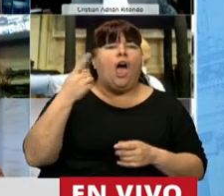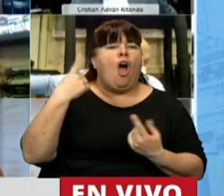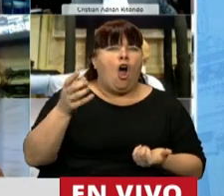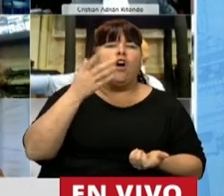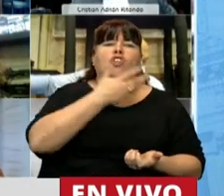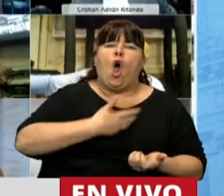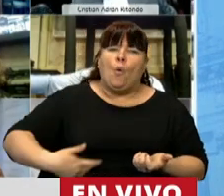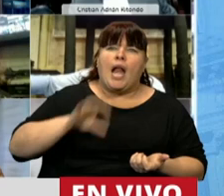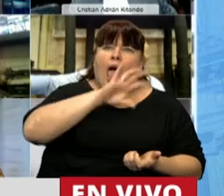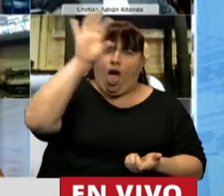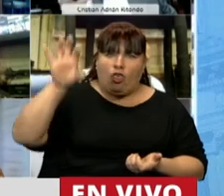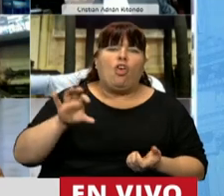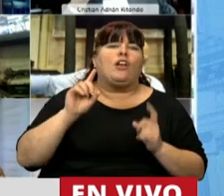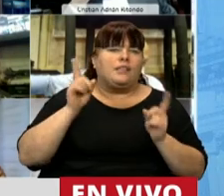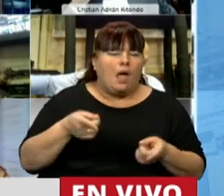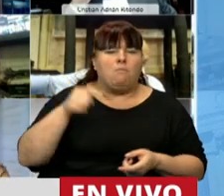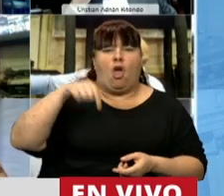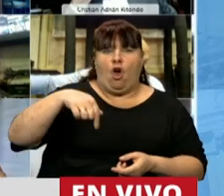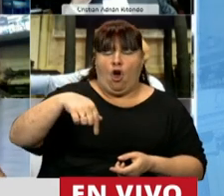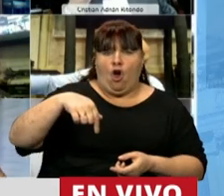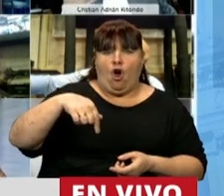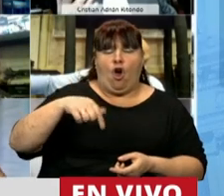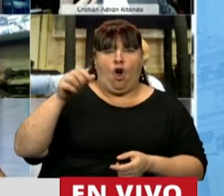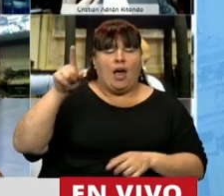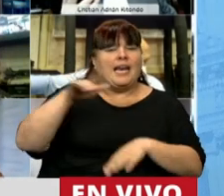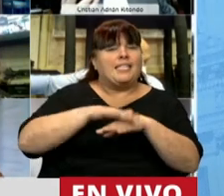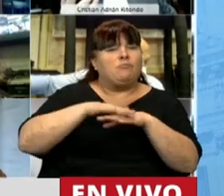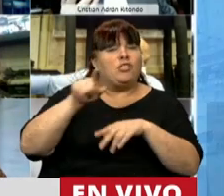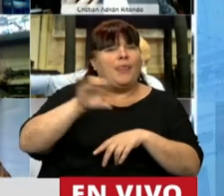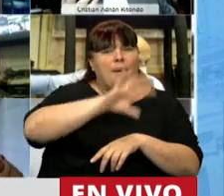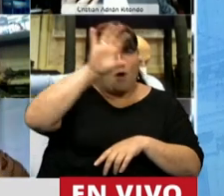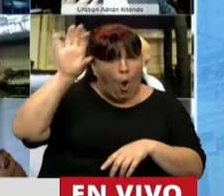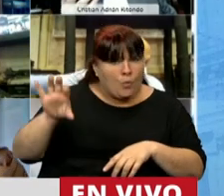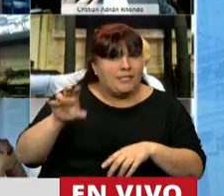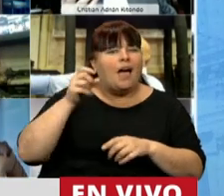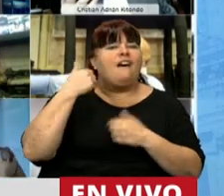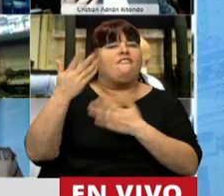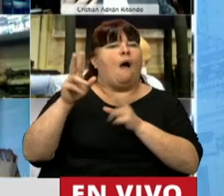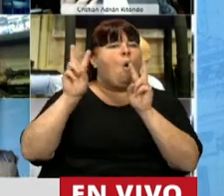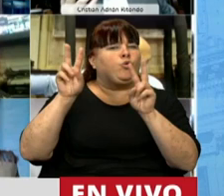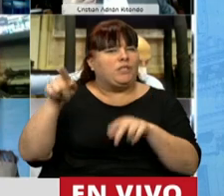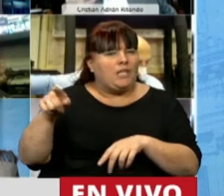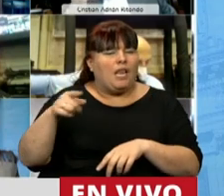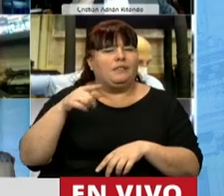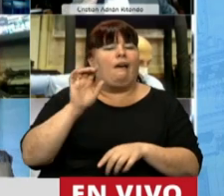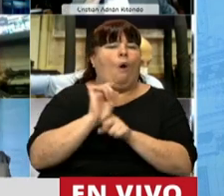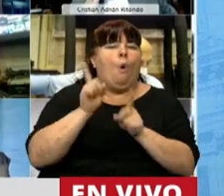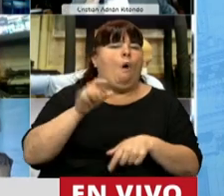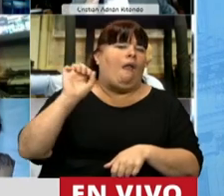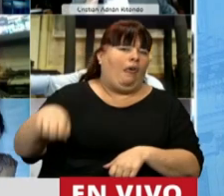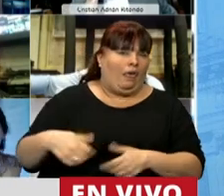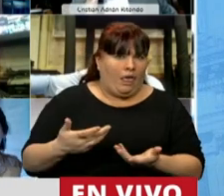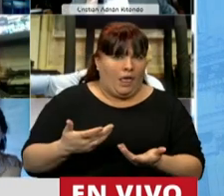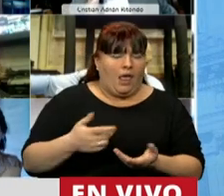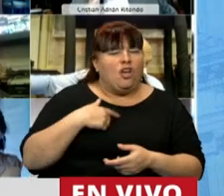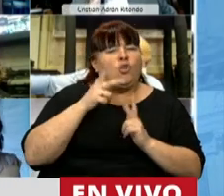muchos de los gobernadores que hoy están a cargo de sus provincias son justicialistas y miran para otro lado.